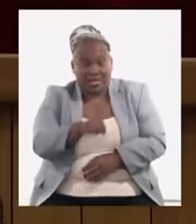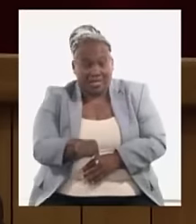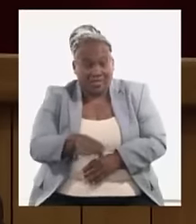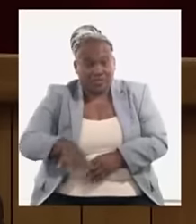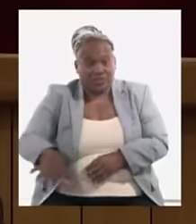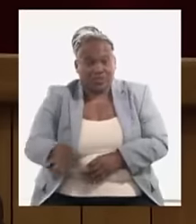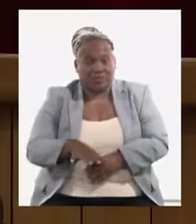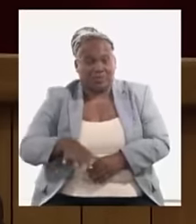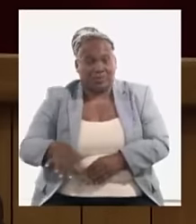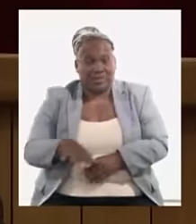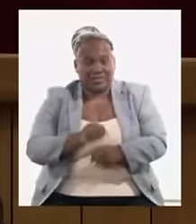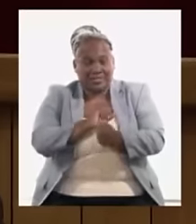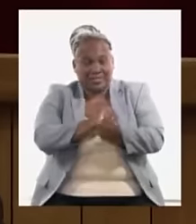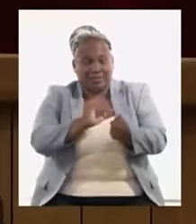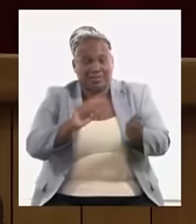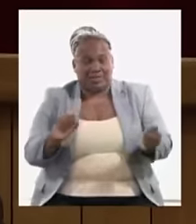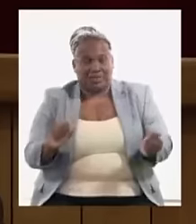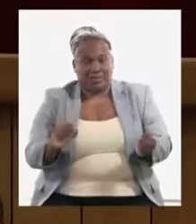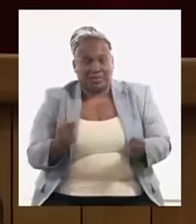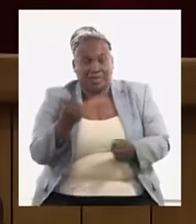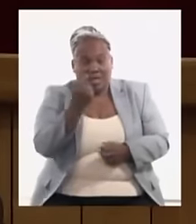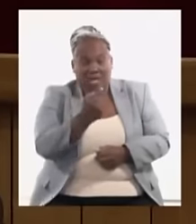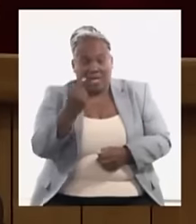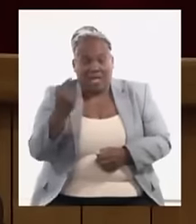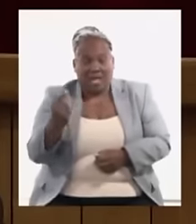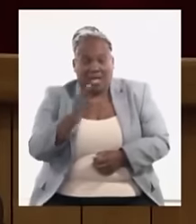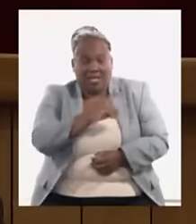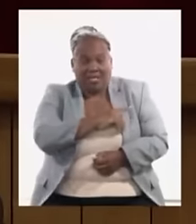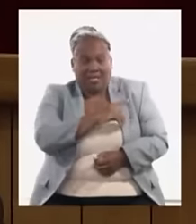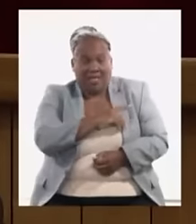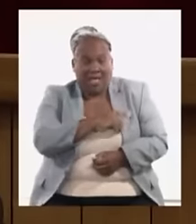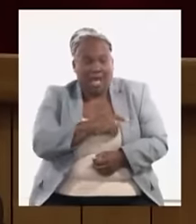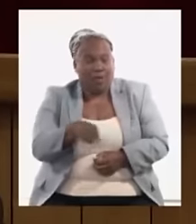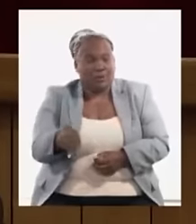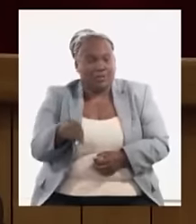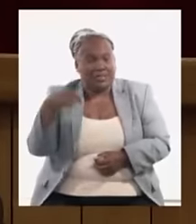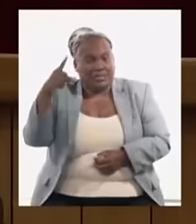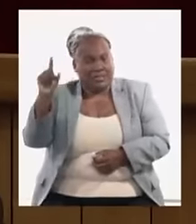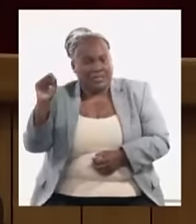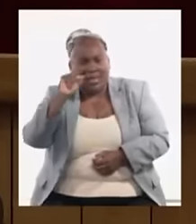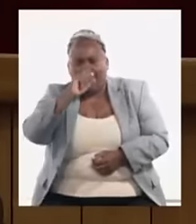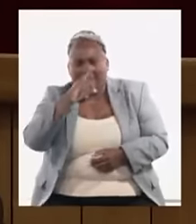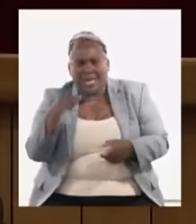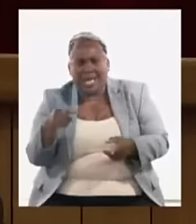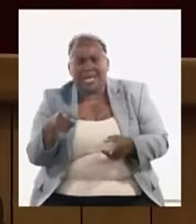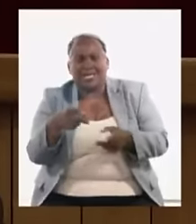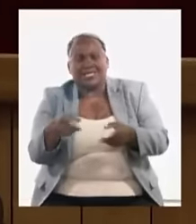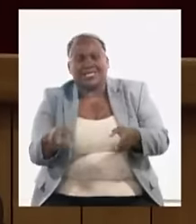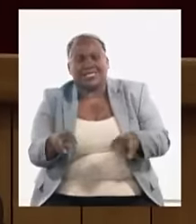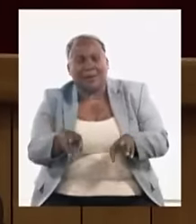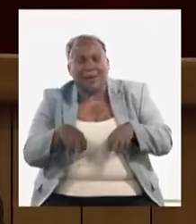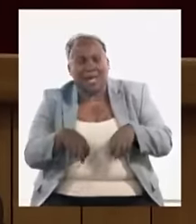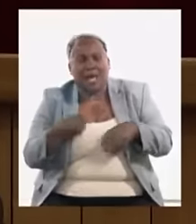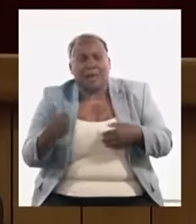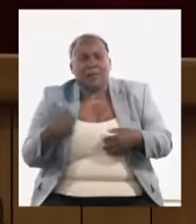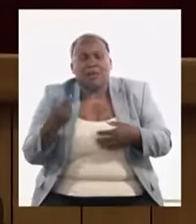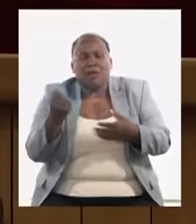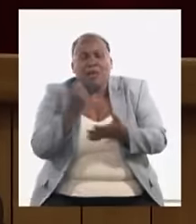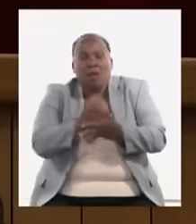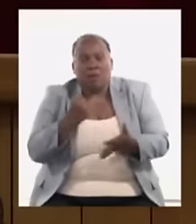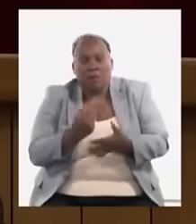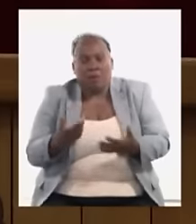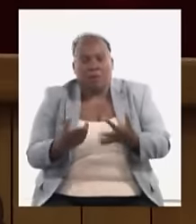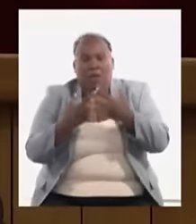democrático de este país que cada delegado se vaya a esa asamblea teniendo claro que me aprobaron me van a reparar el